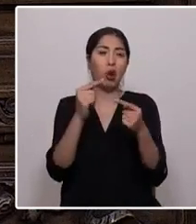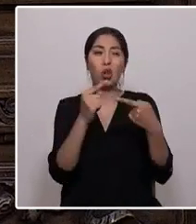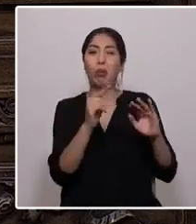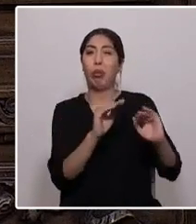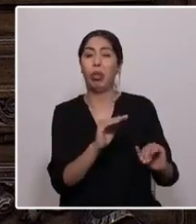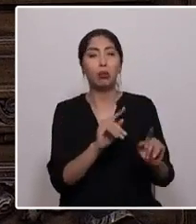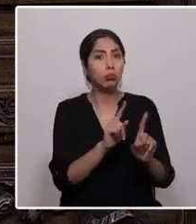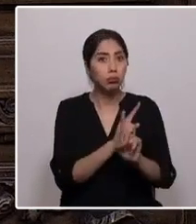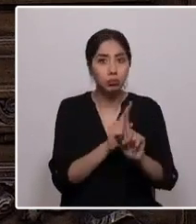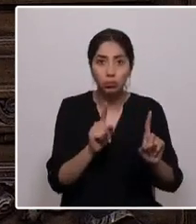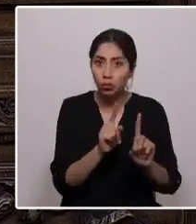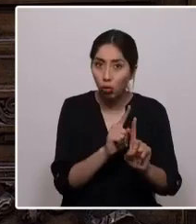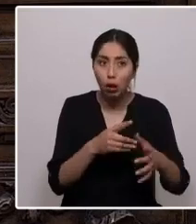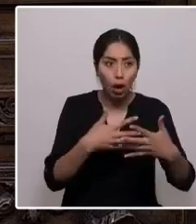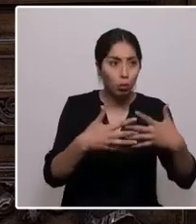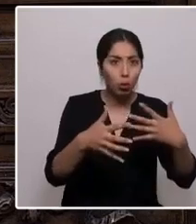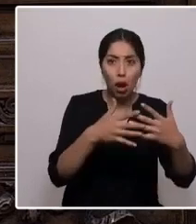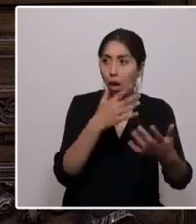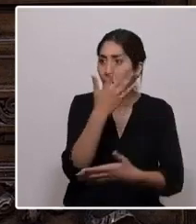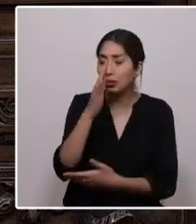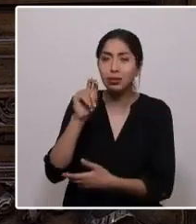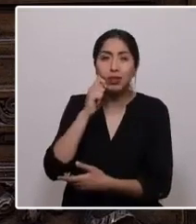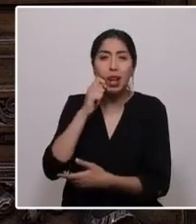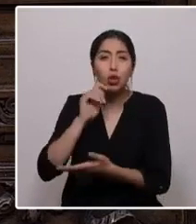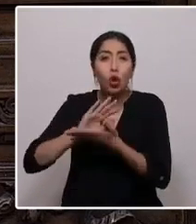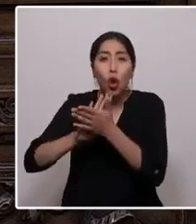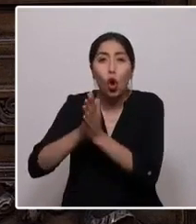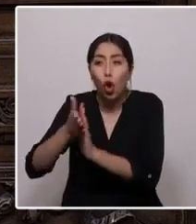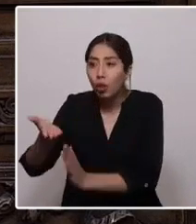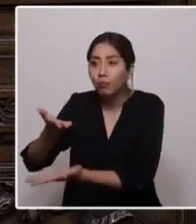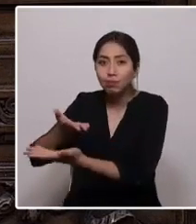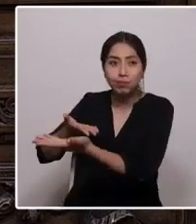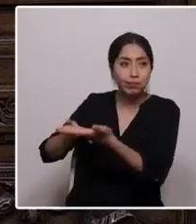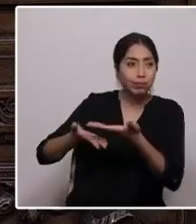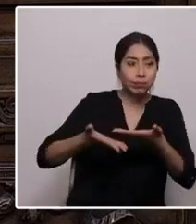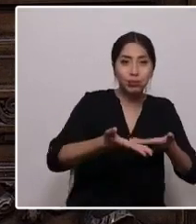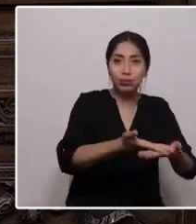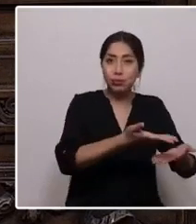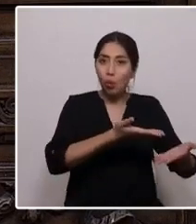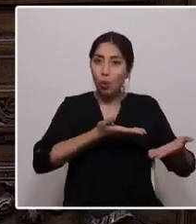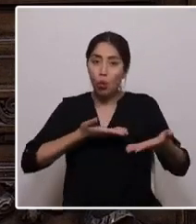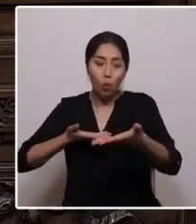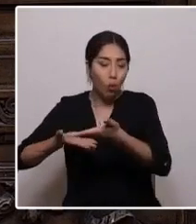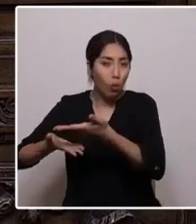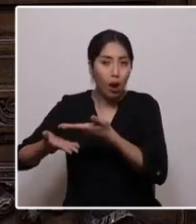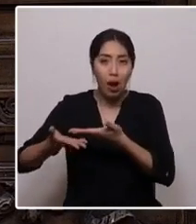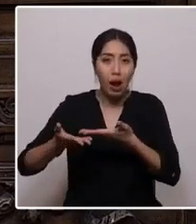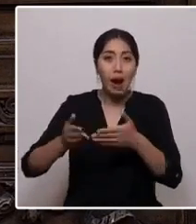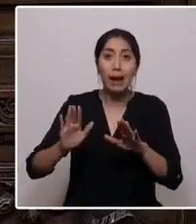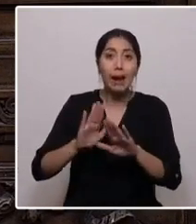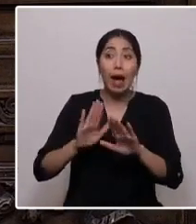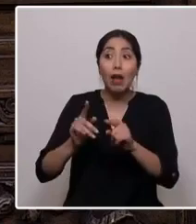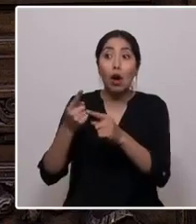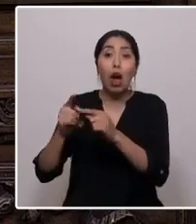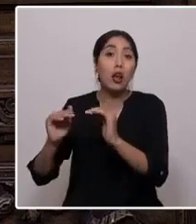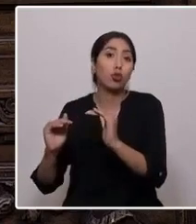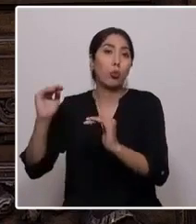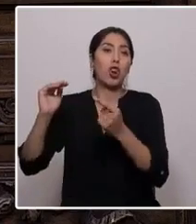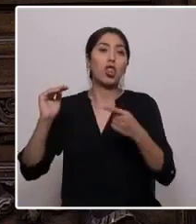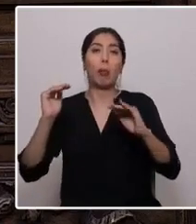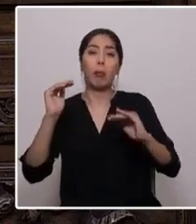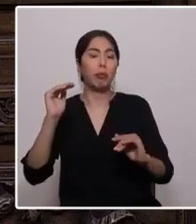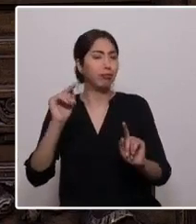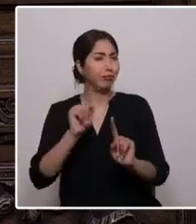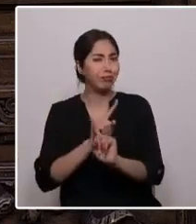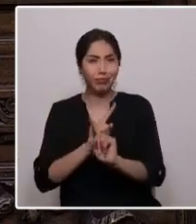donde todo es interrelación constante, dinámica y cambiante, y nada es superior ni inferior a